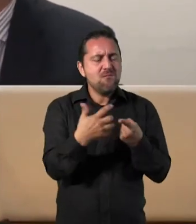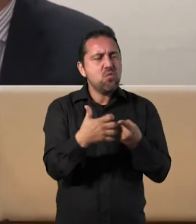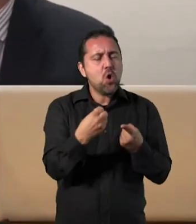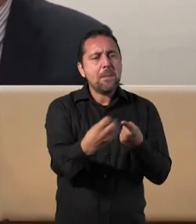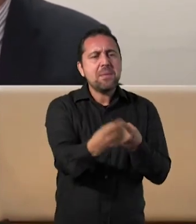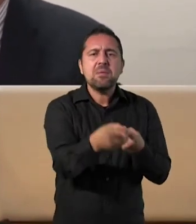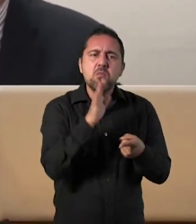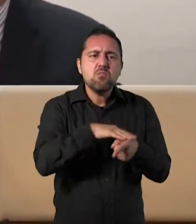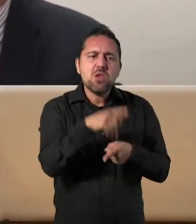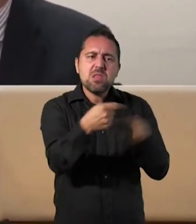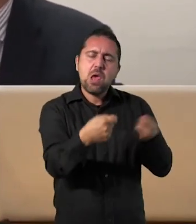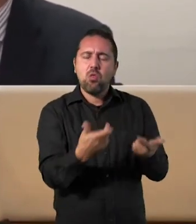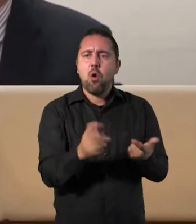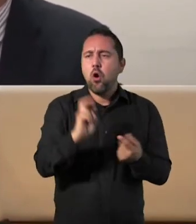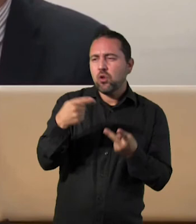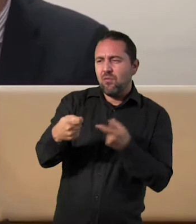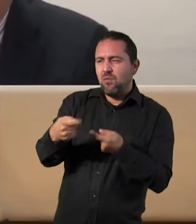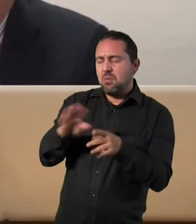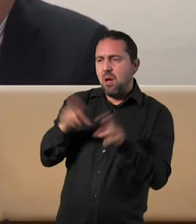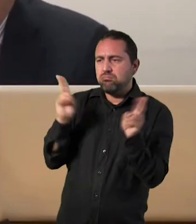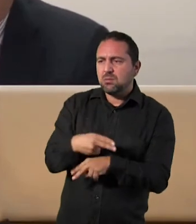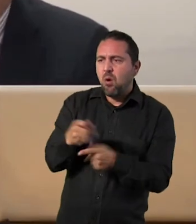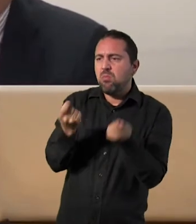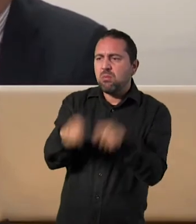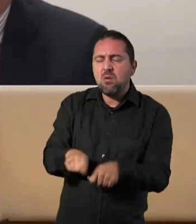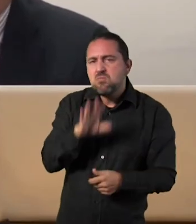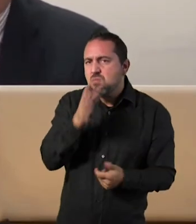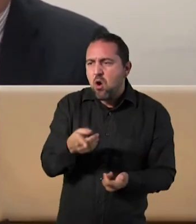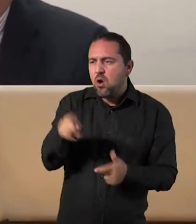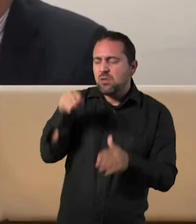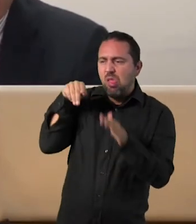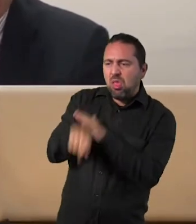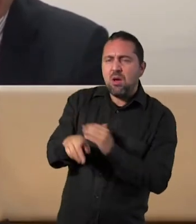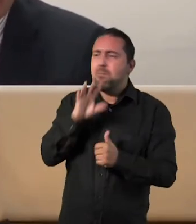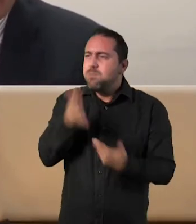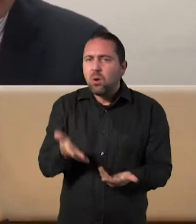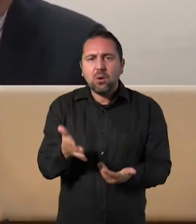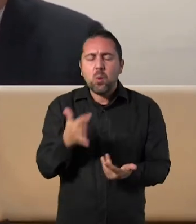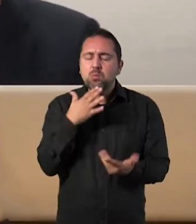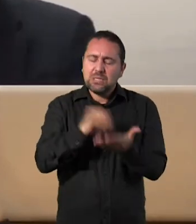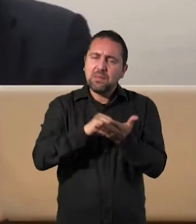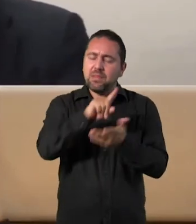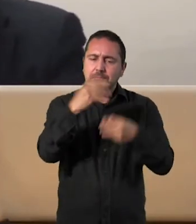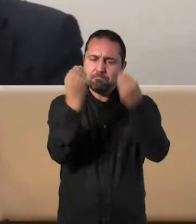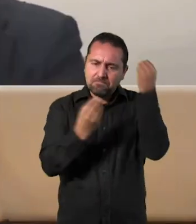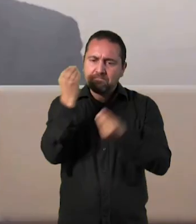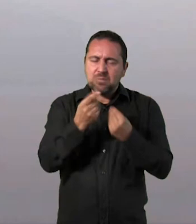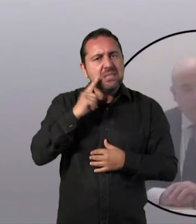Esas preguntas que os tenéis que hacer constantemente en la vida para entender la estrategia.